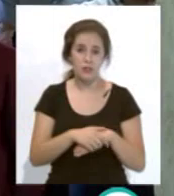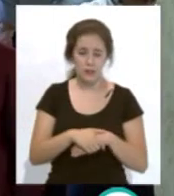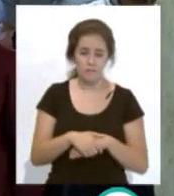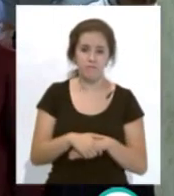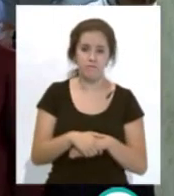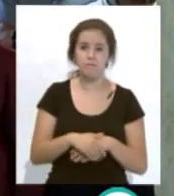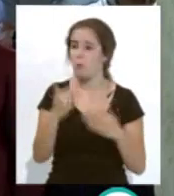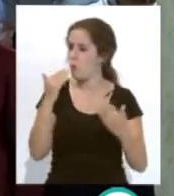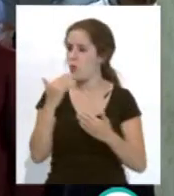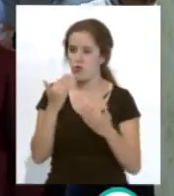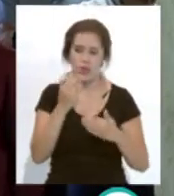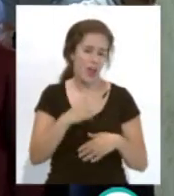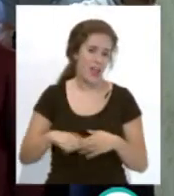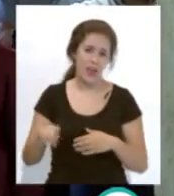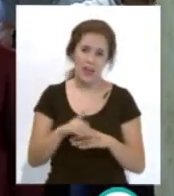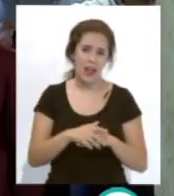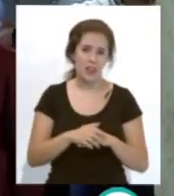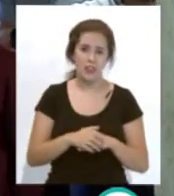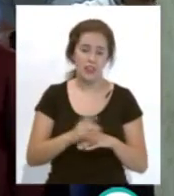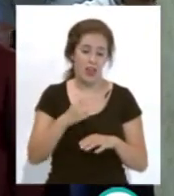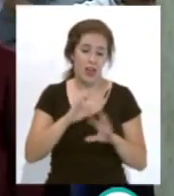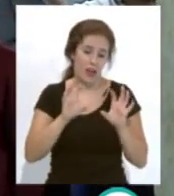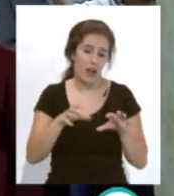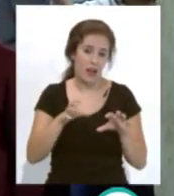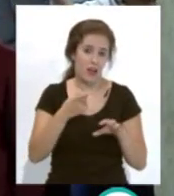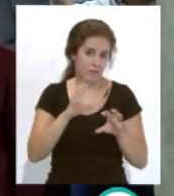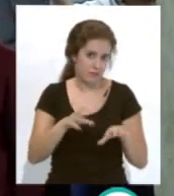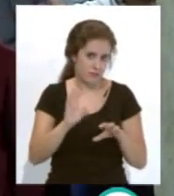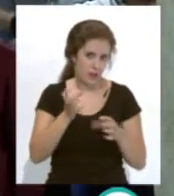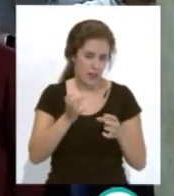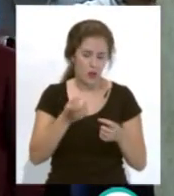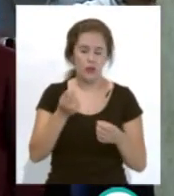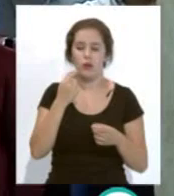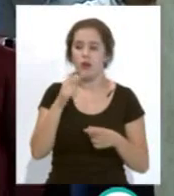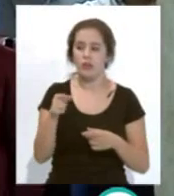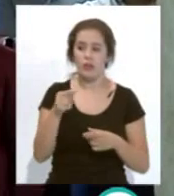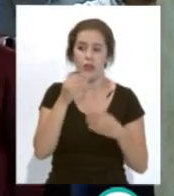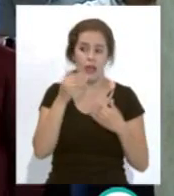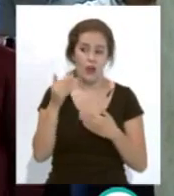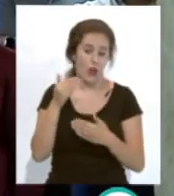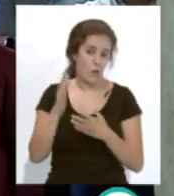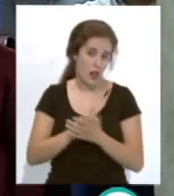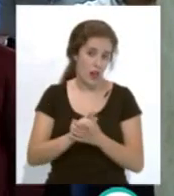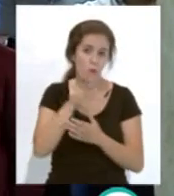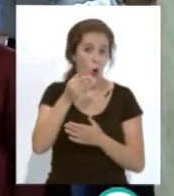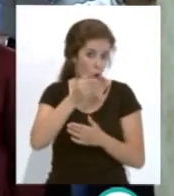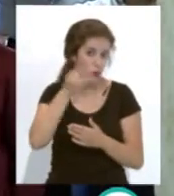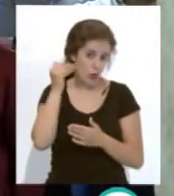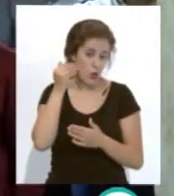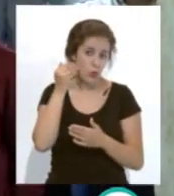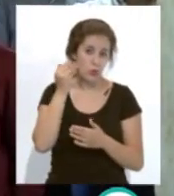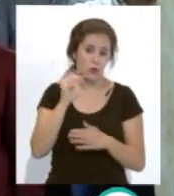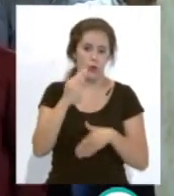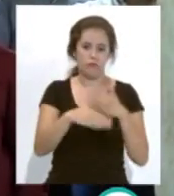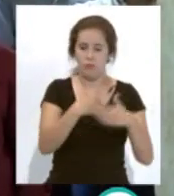nosotros. Muchas gracias, muchas gracias a la cadena SER, Manu, enhorabuena, porque es un orgullo en la